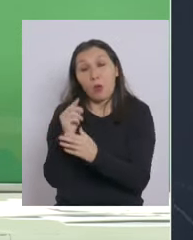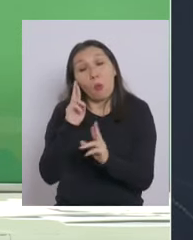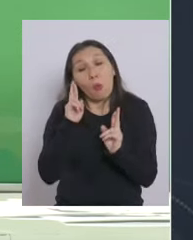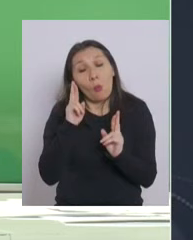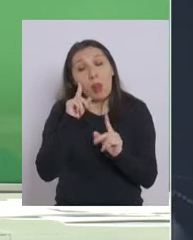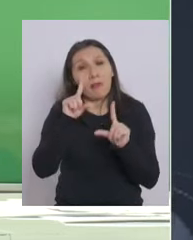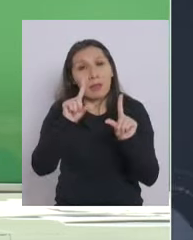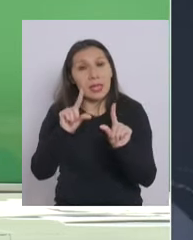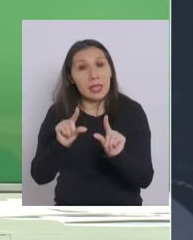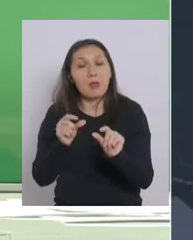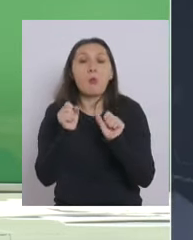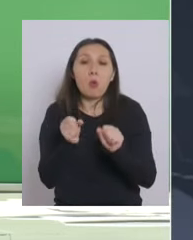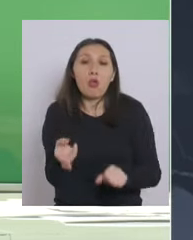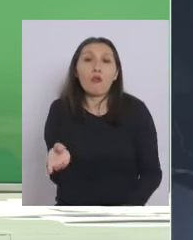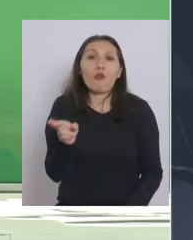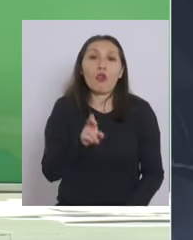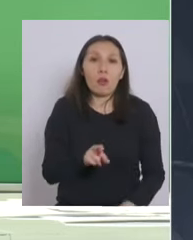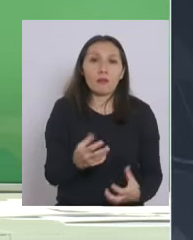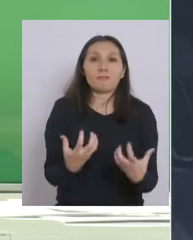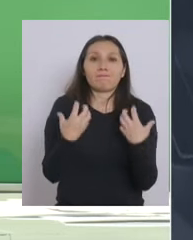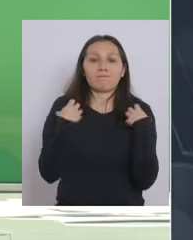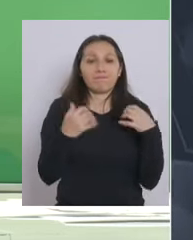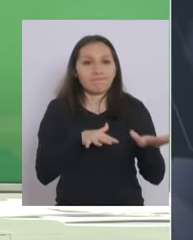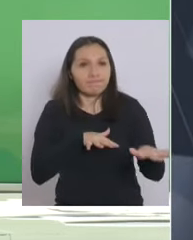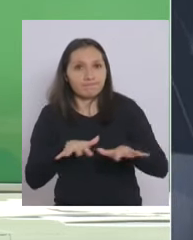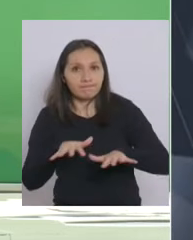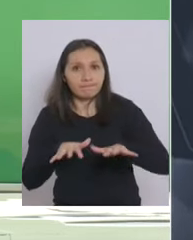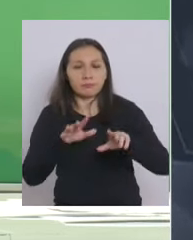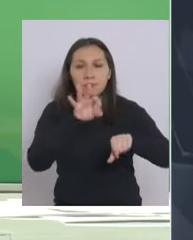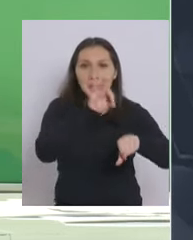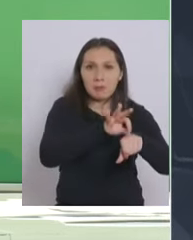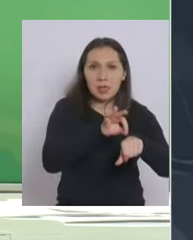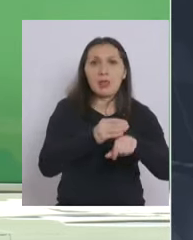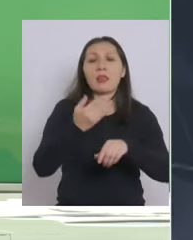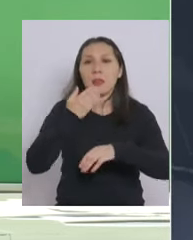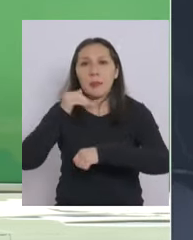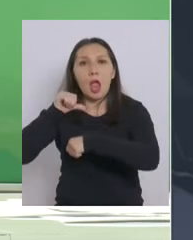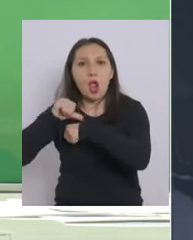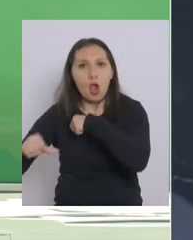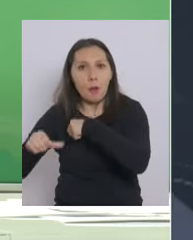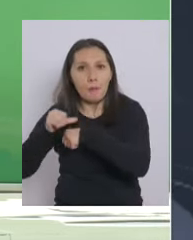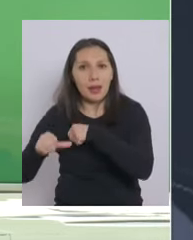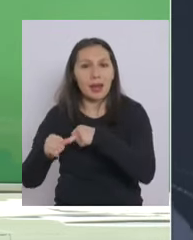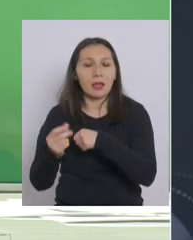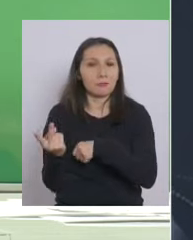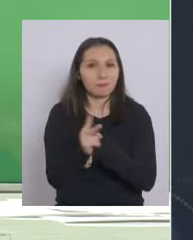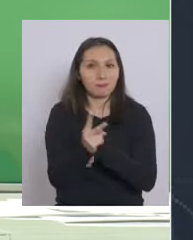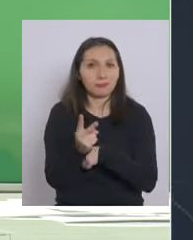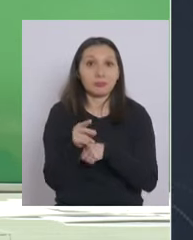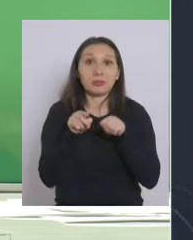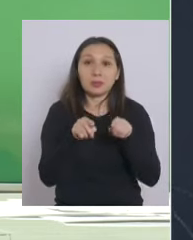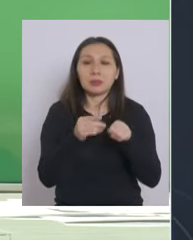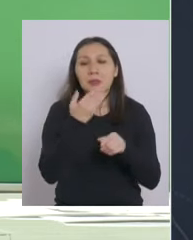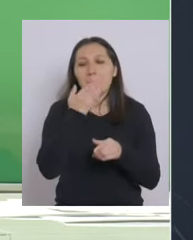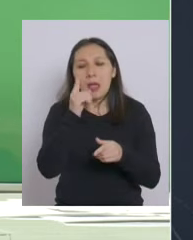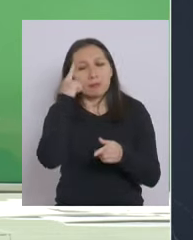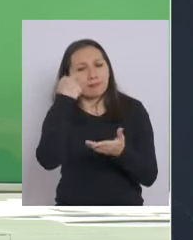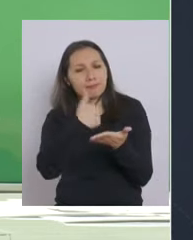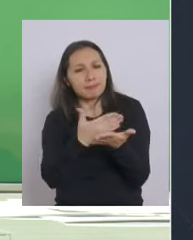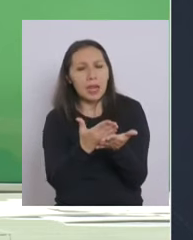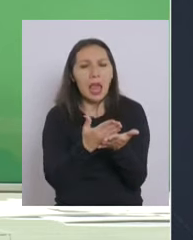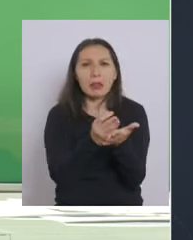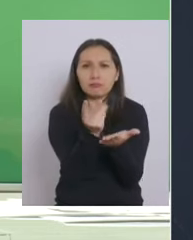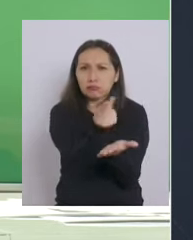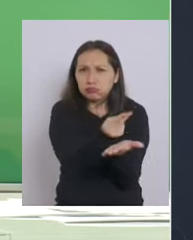poquito podamos retomar la actividad tanto médica como quirúrgica y en ese sentido hemos diseñado un